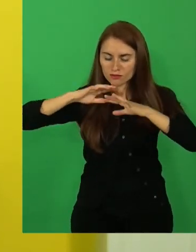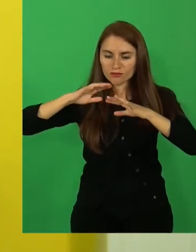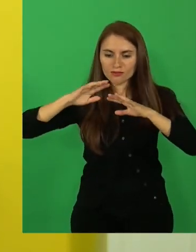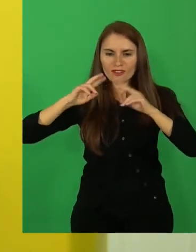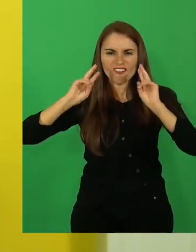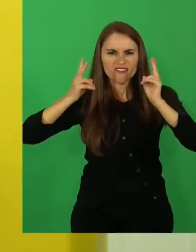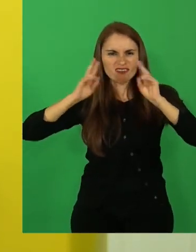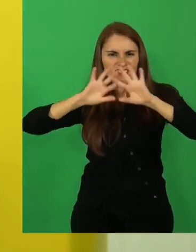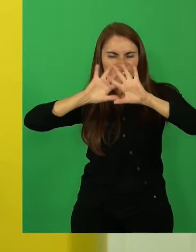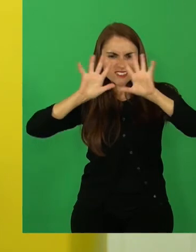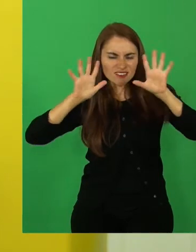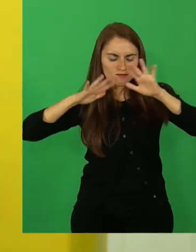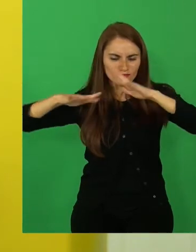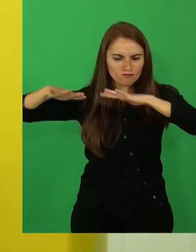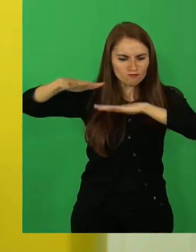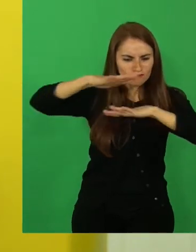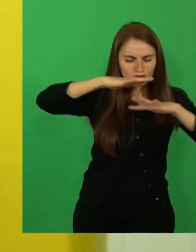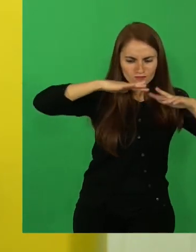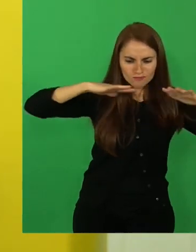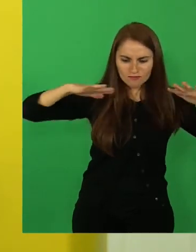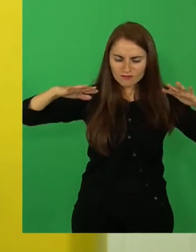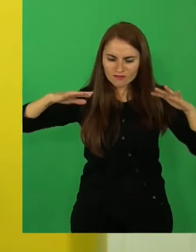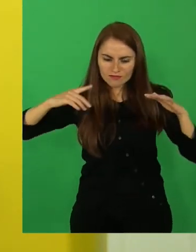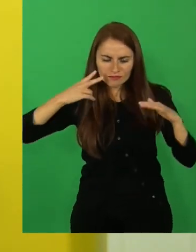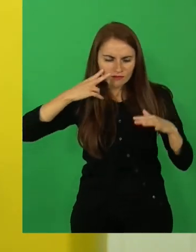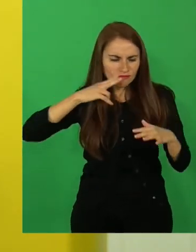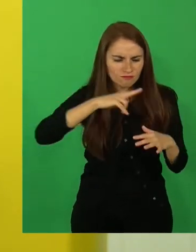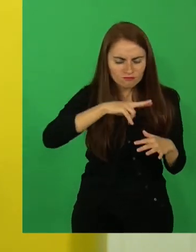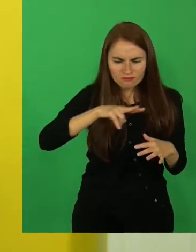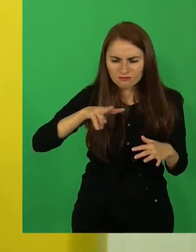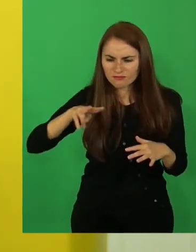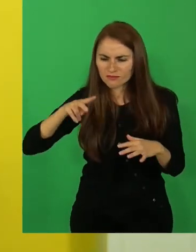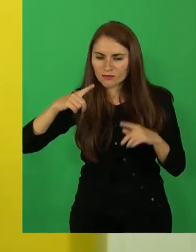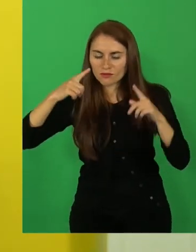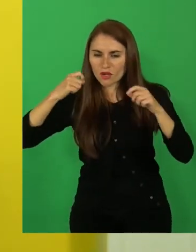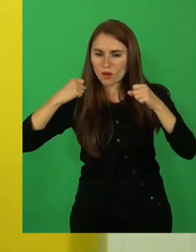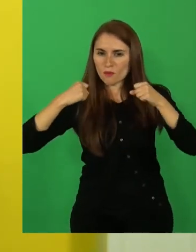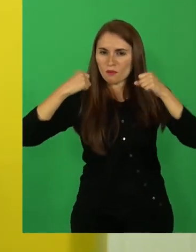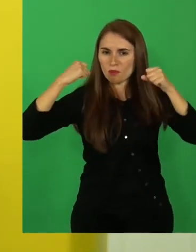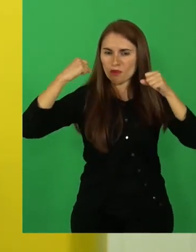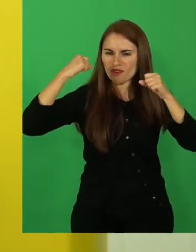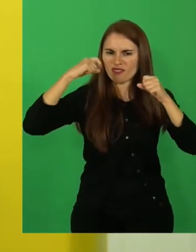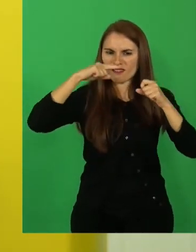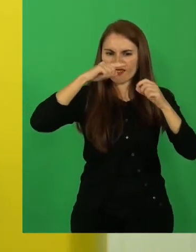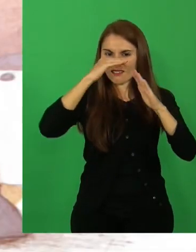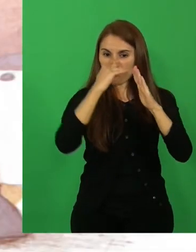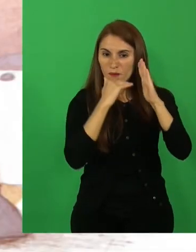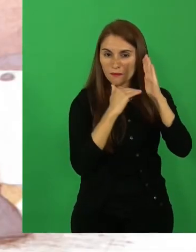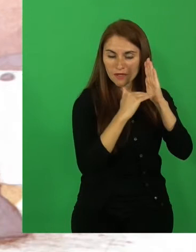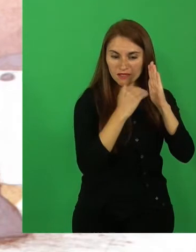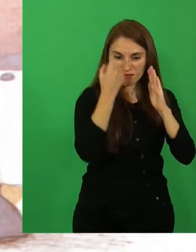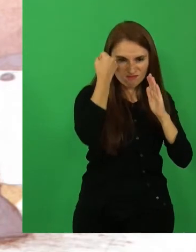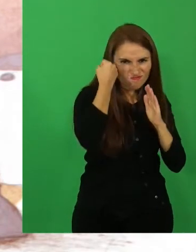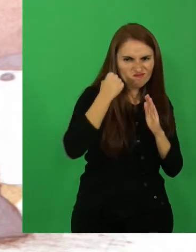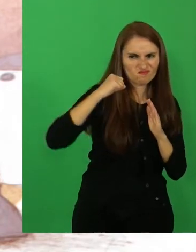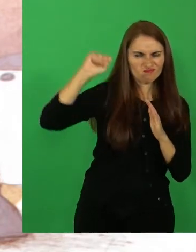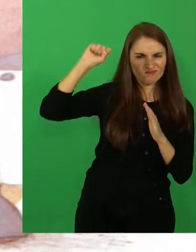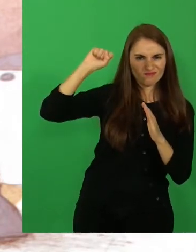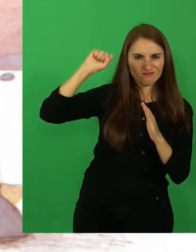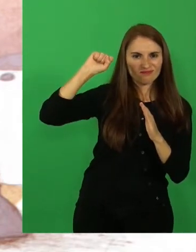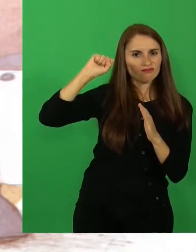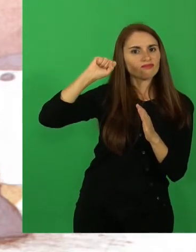y aplastó a los de menos poder que se revelaron, es decir,